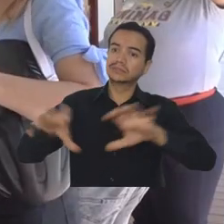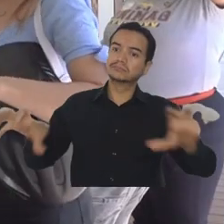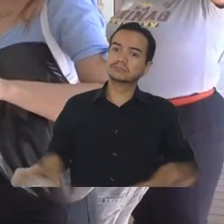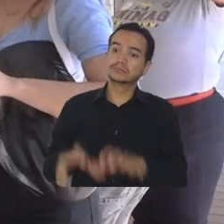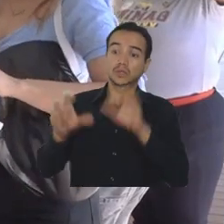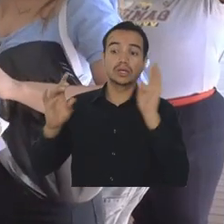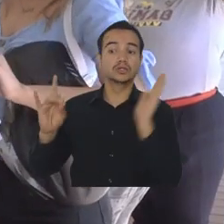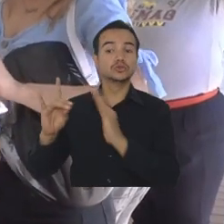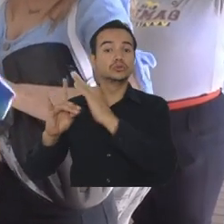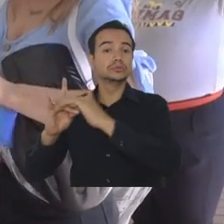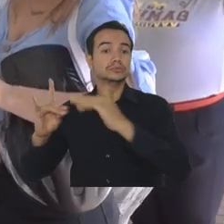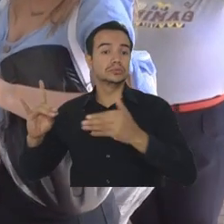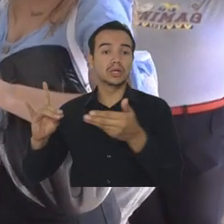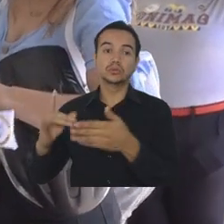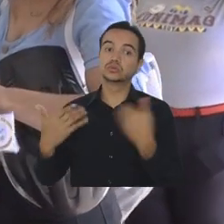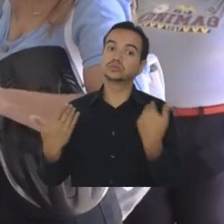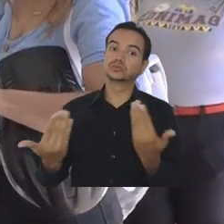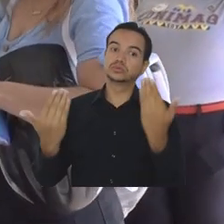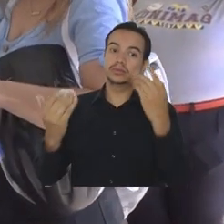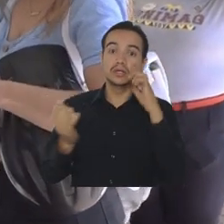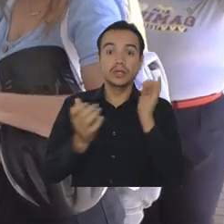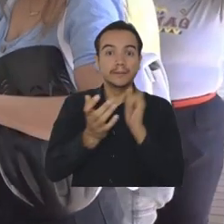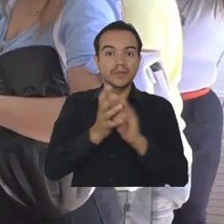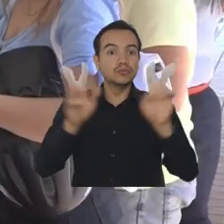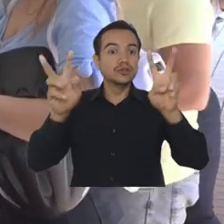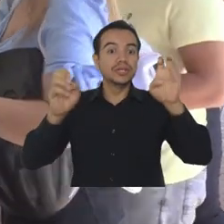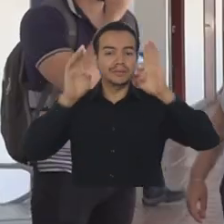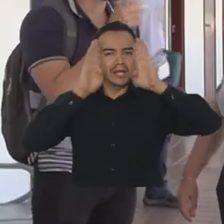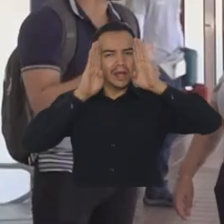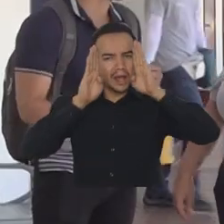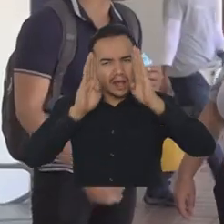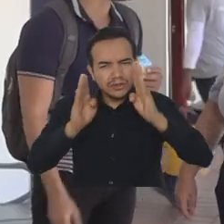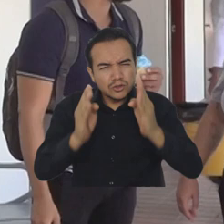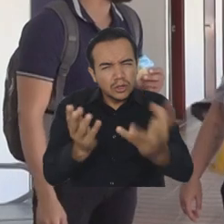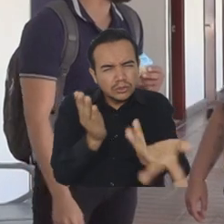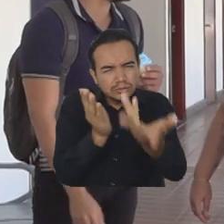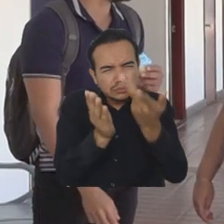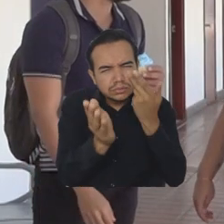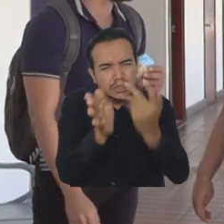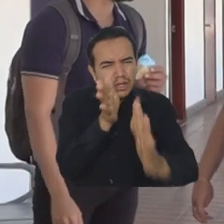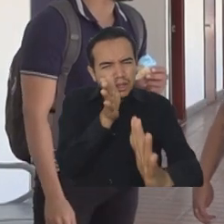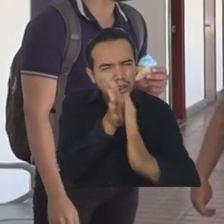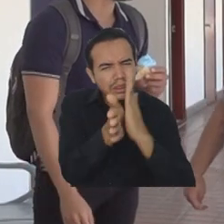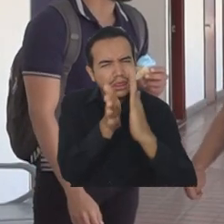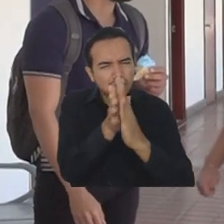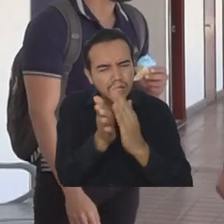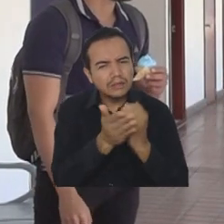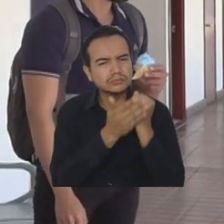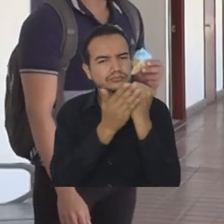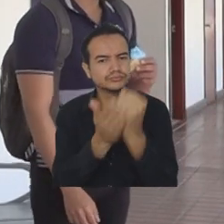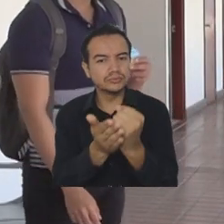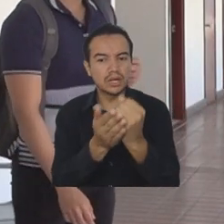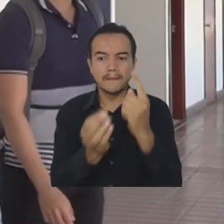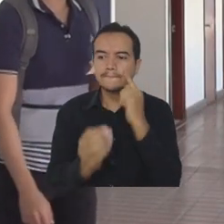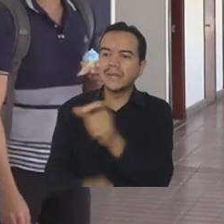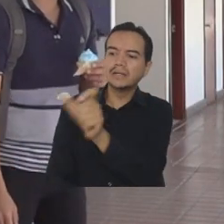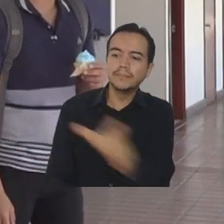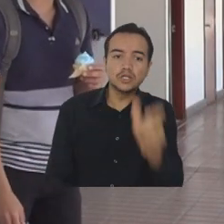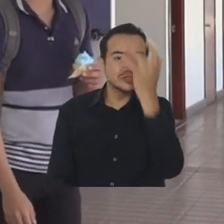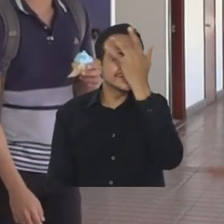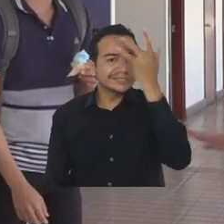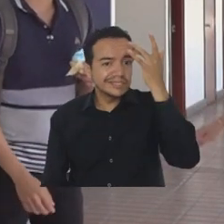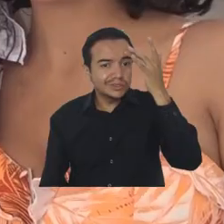la Universidad de Magdalena con el programa de atención psicológica. Es un compromiso con la salud mental de los estudiantes y el